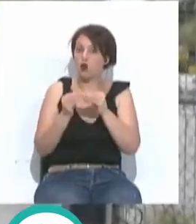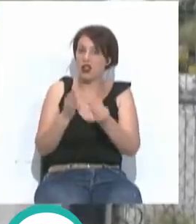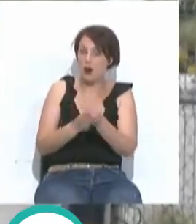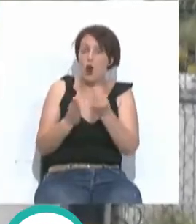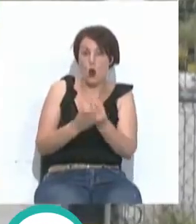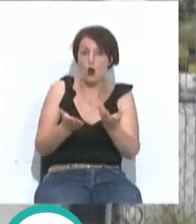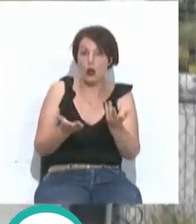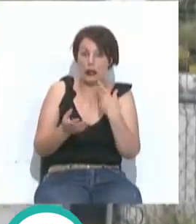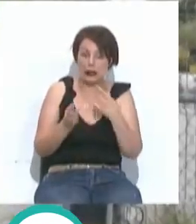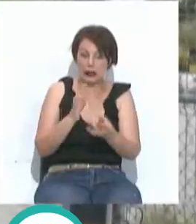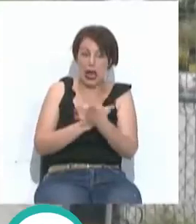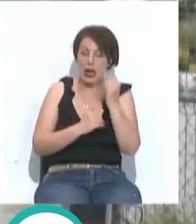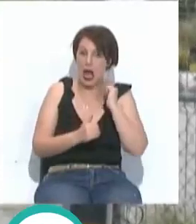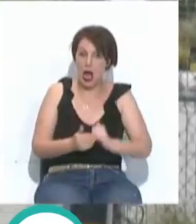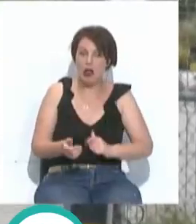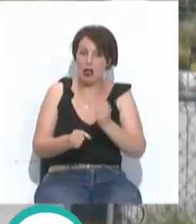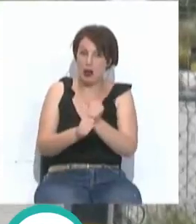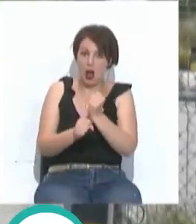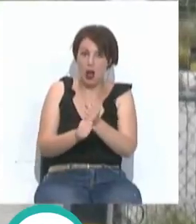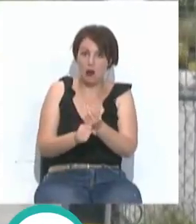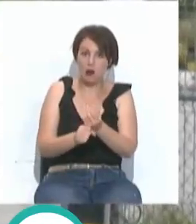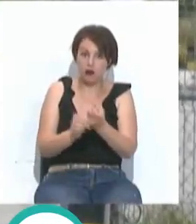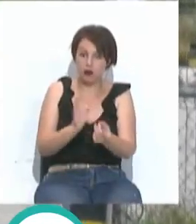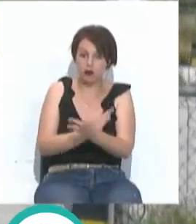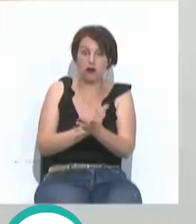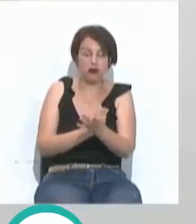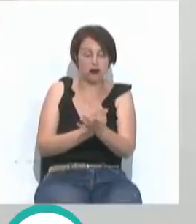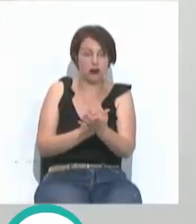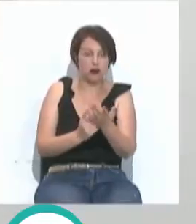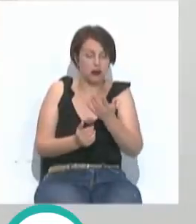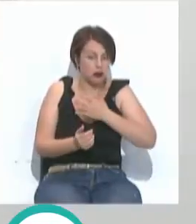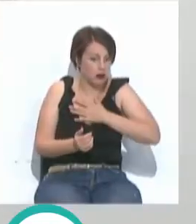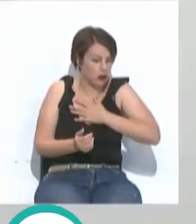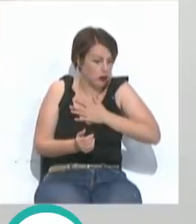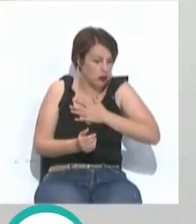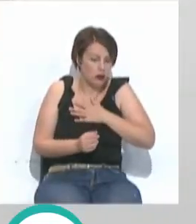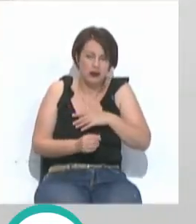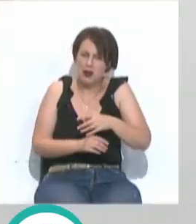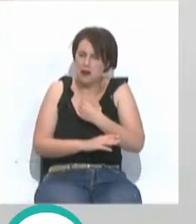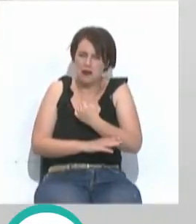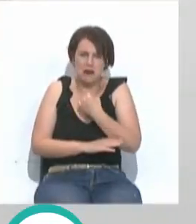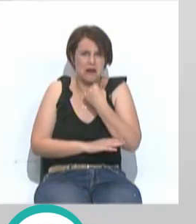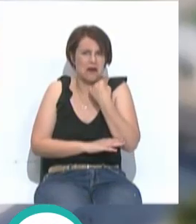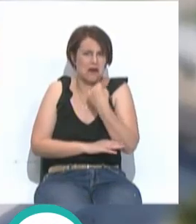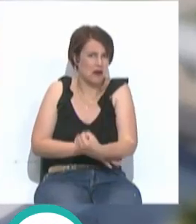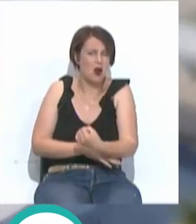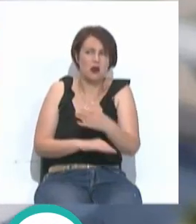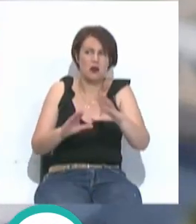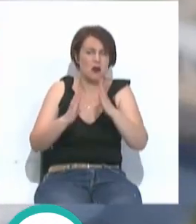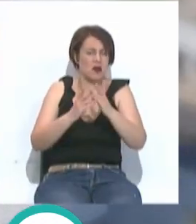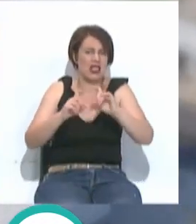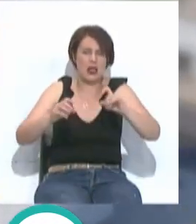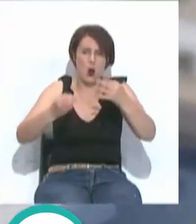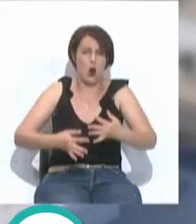generador de riqueza y empleo, pues desde luego va a contar con el respaldo del mundo